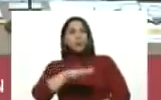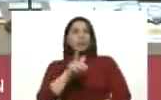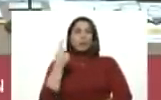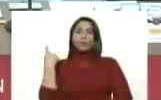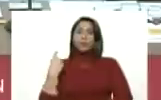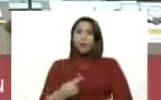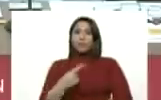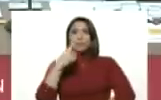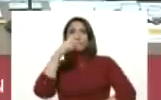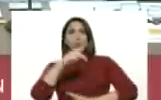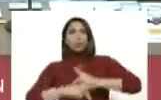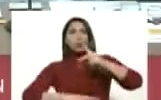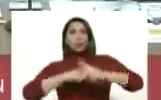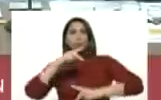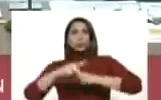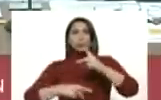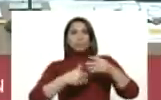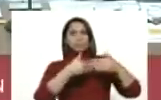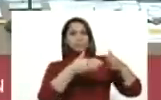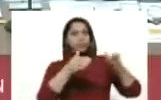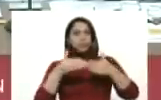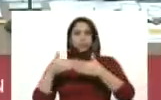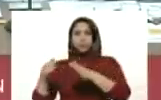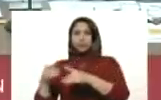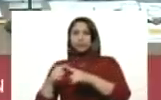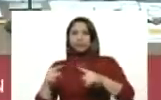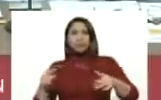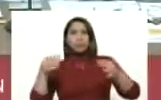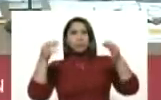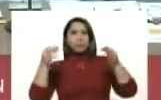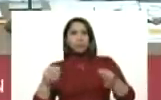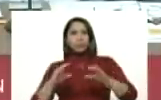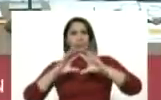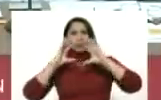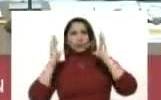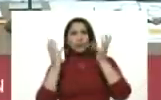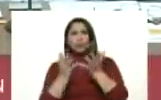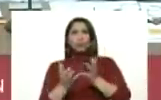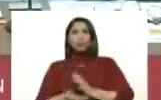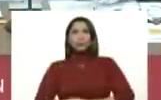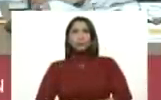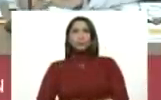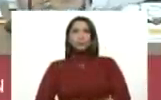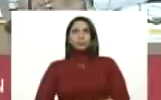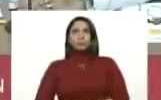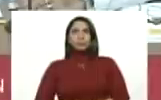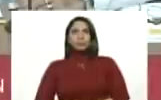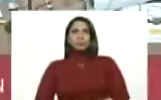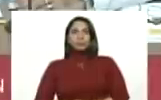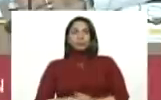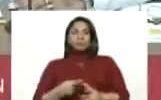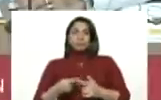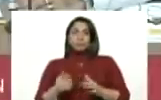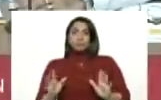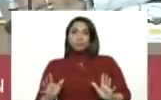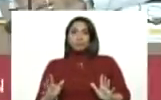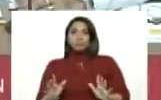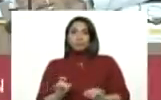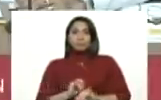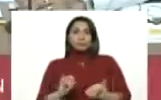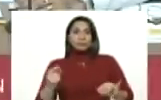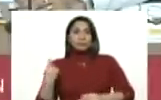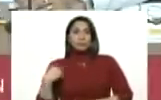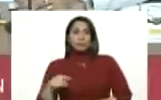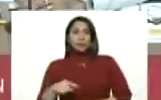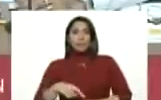produciendo, abierta. Pero seguro todo el mundo, seguro. ¿Verdad? Así que, bueno, ya tenemos el